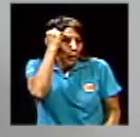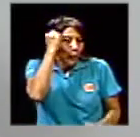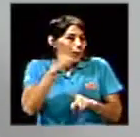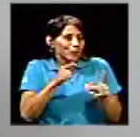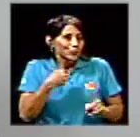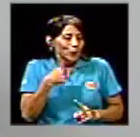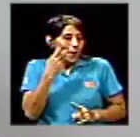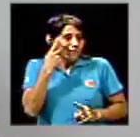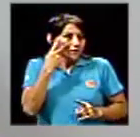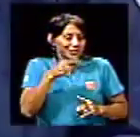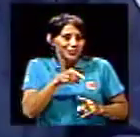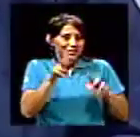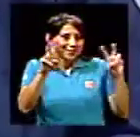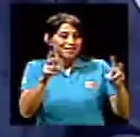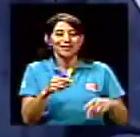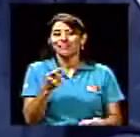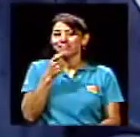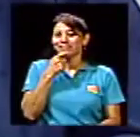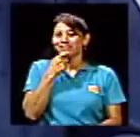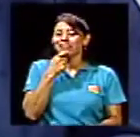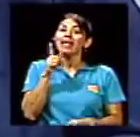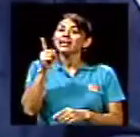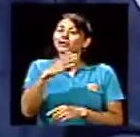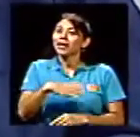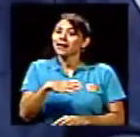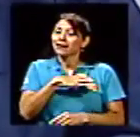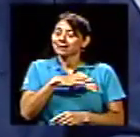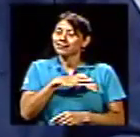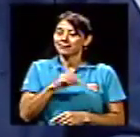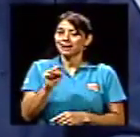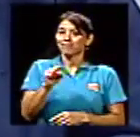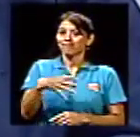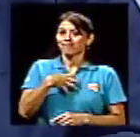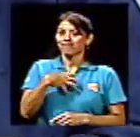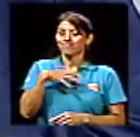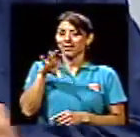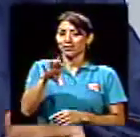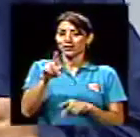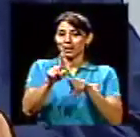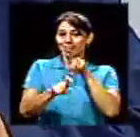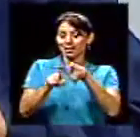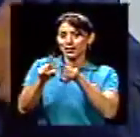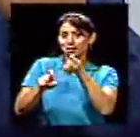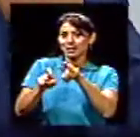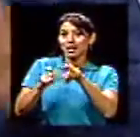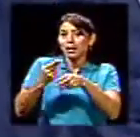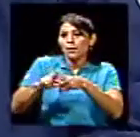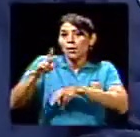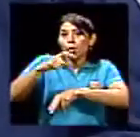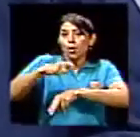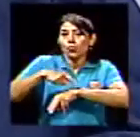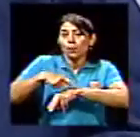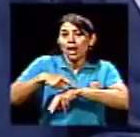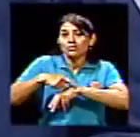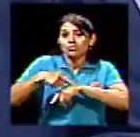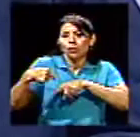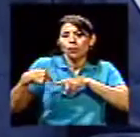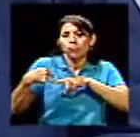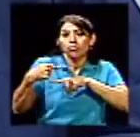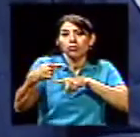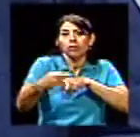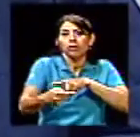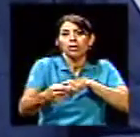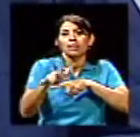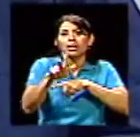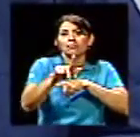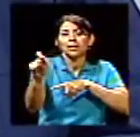visto ese tema. Sí, sí, es una característica propia de estas encuestas y en muy corto plazo, en tres, cuatro meses, tenés el valor verdadero. Entonces, ahí sí, bueno,